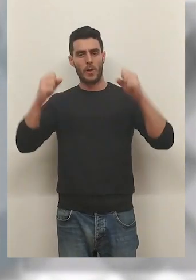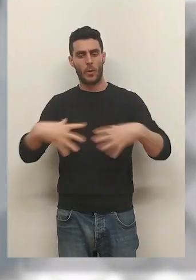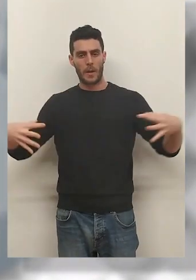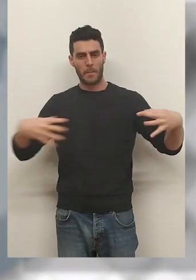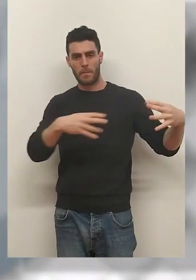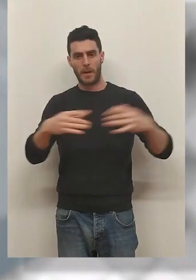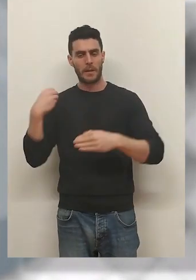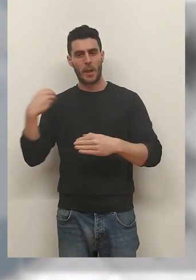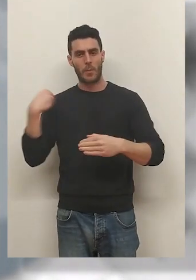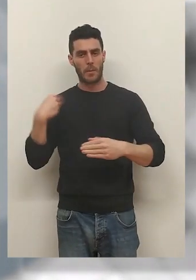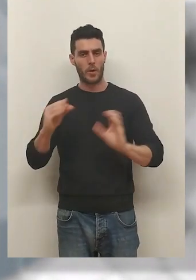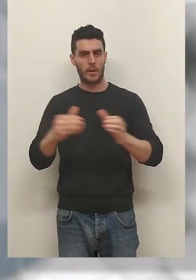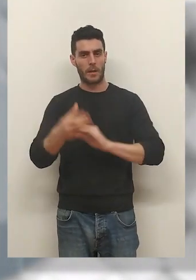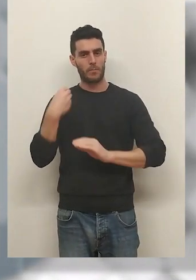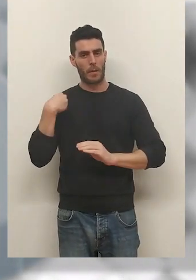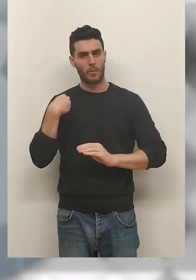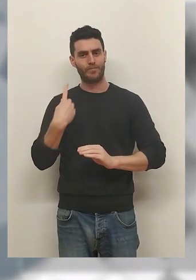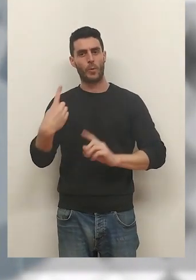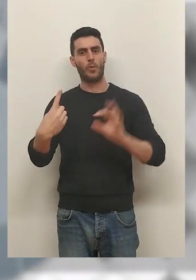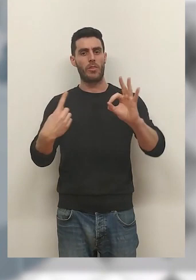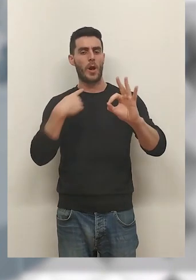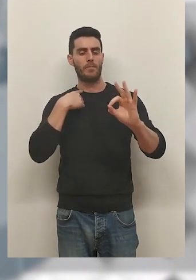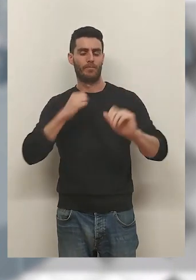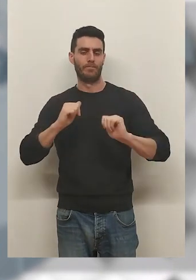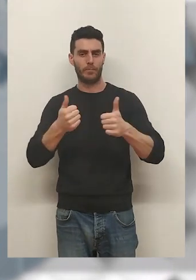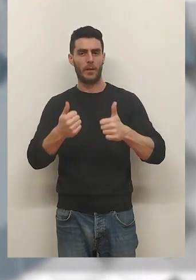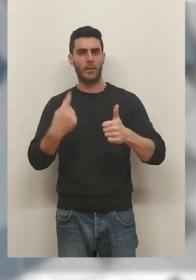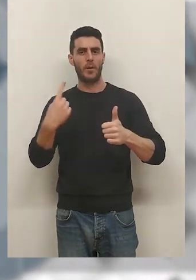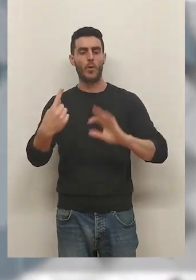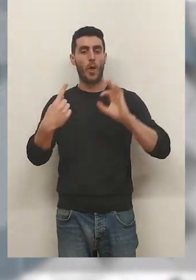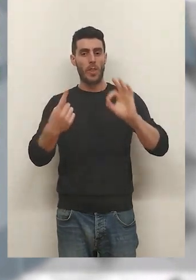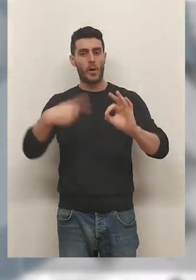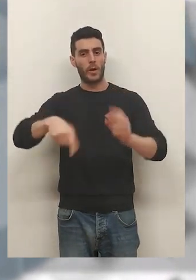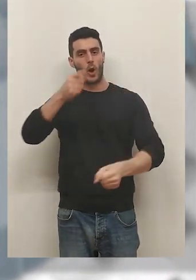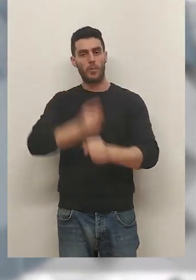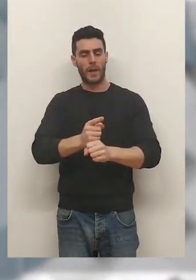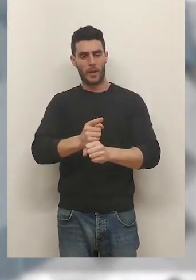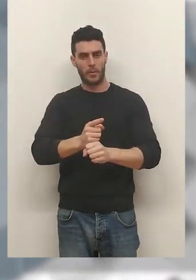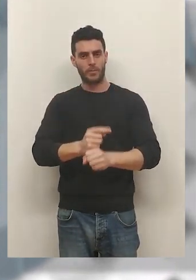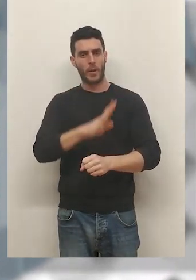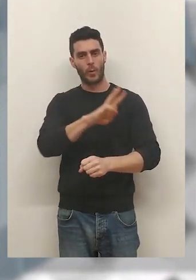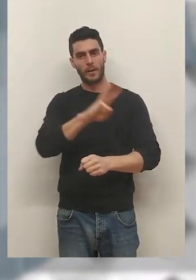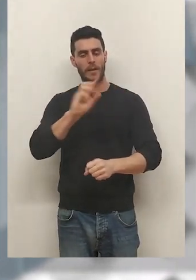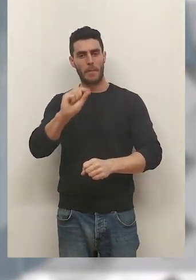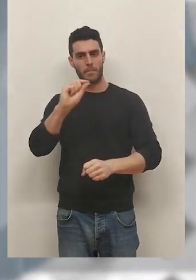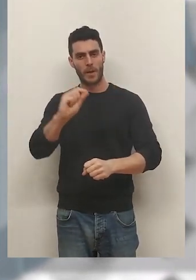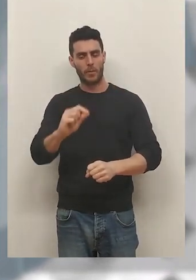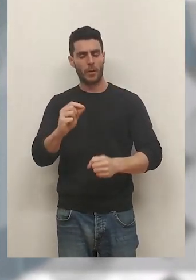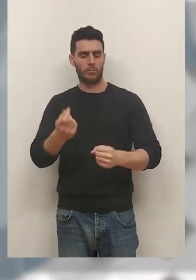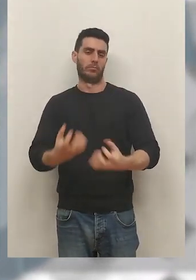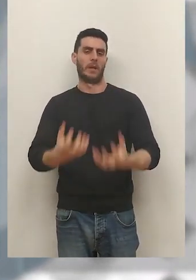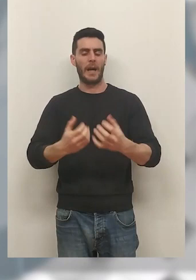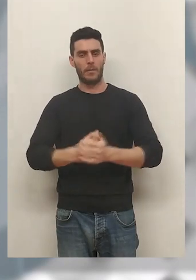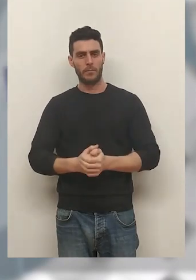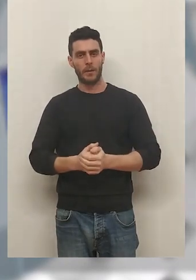Un choque en el que los de Sergio Rodríguez parten con desventaja en el marcador. Un 1-0, están obligados a remontar en 43 minutos. Duelo